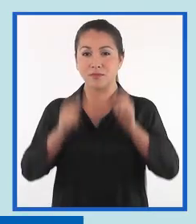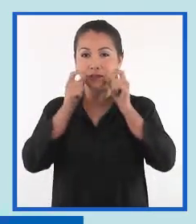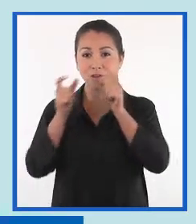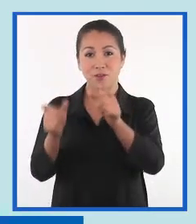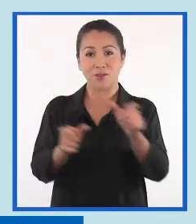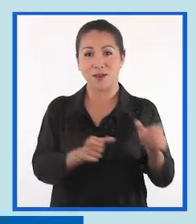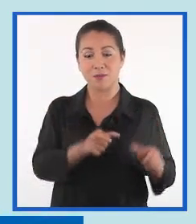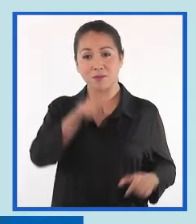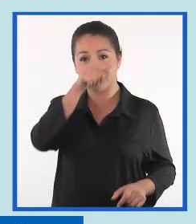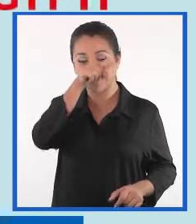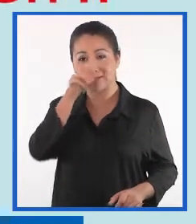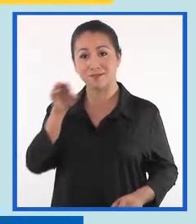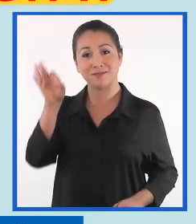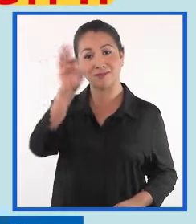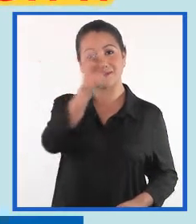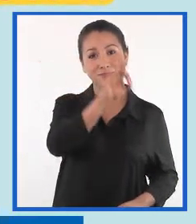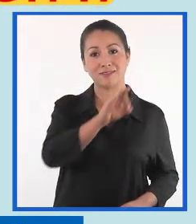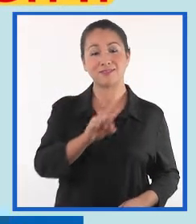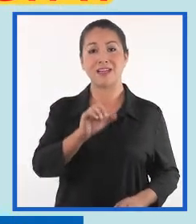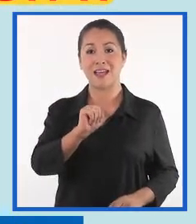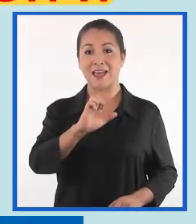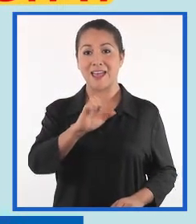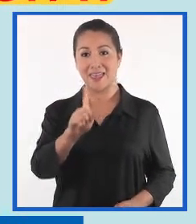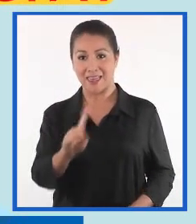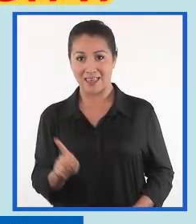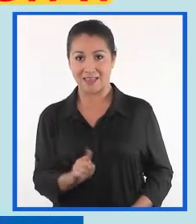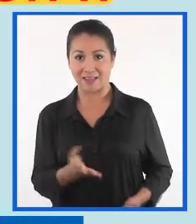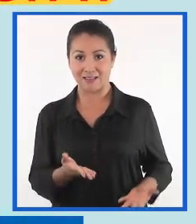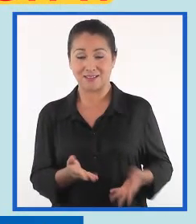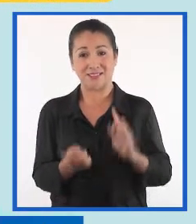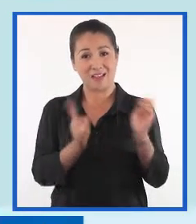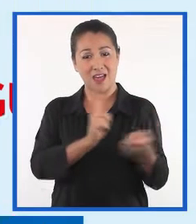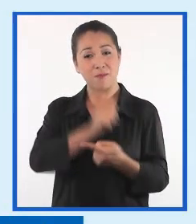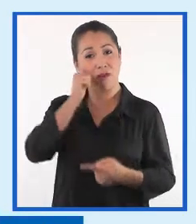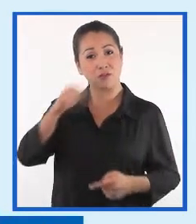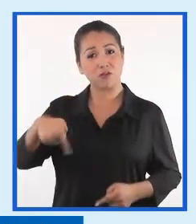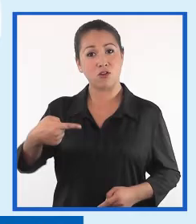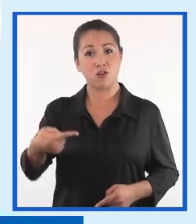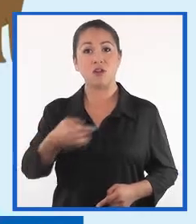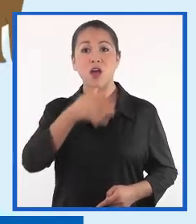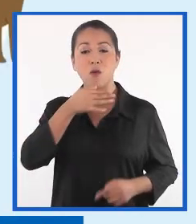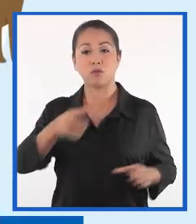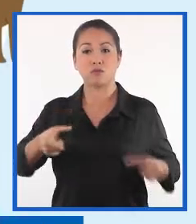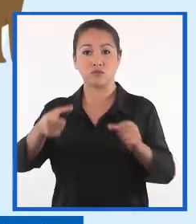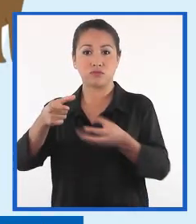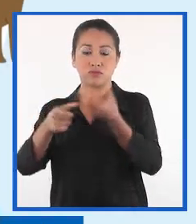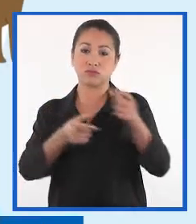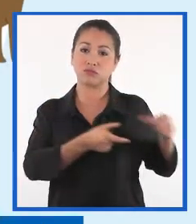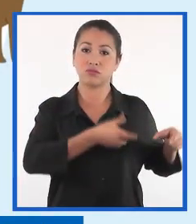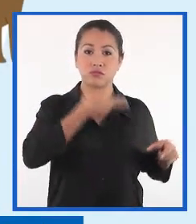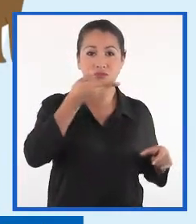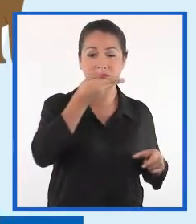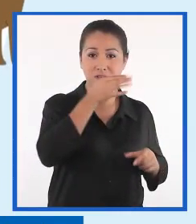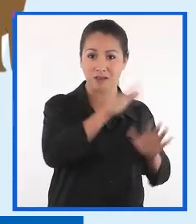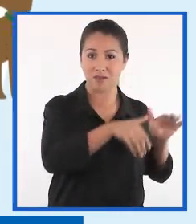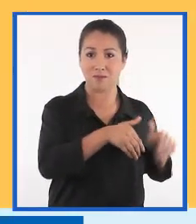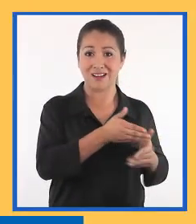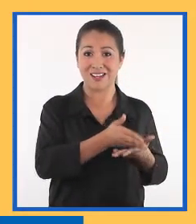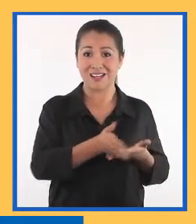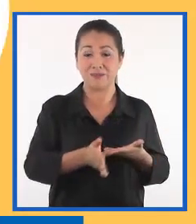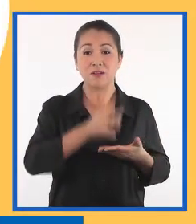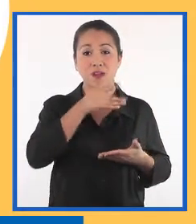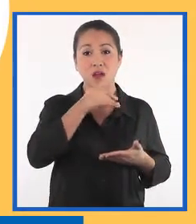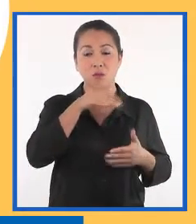Controlemos la presencia del mosquito Aedes aegypti. Cambie diariamente el agua en floreros y bebederos de animales.